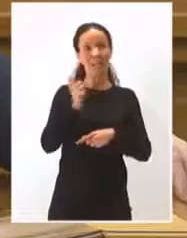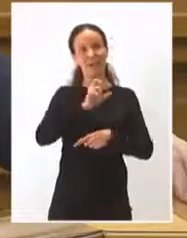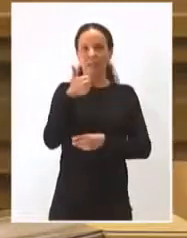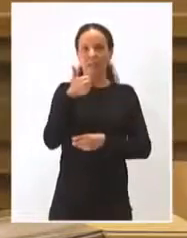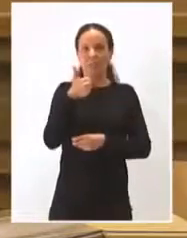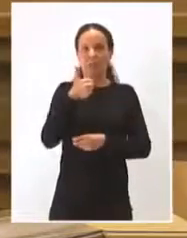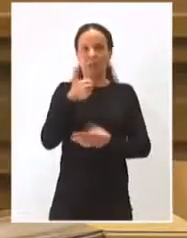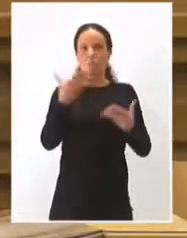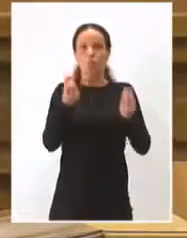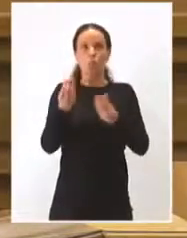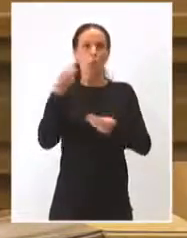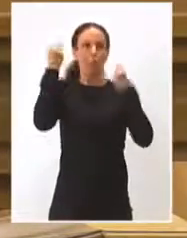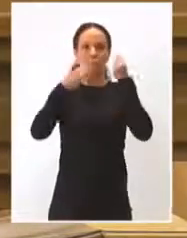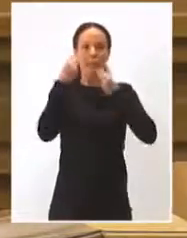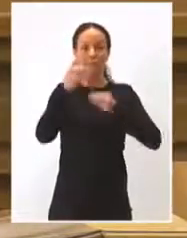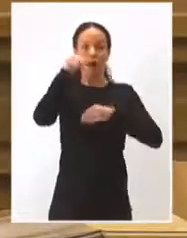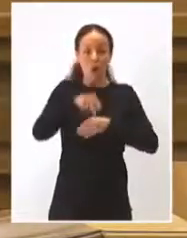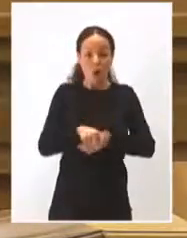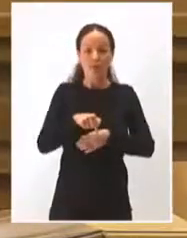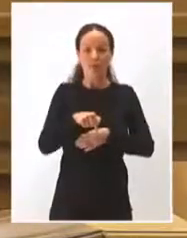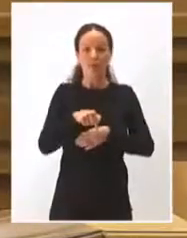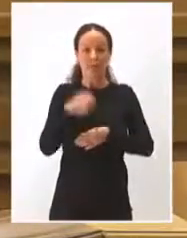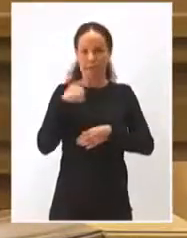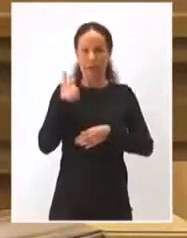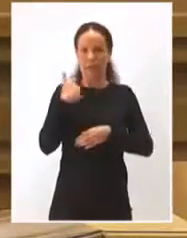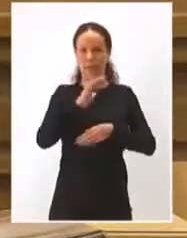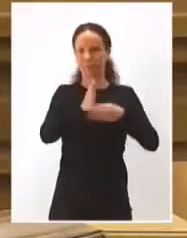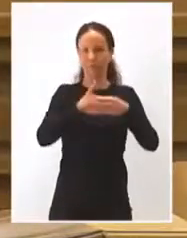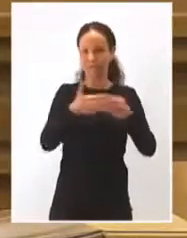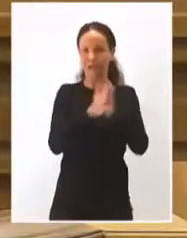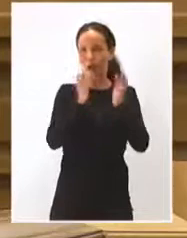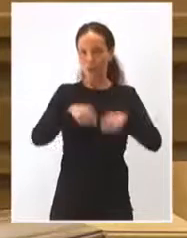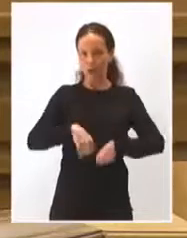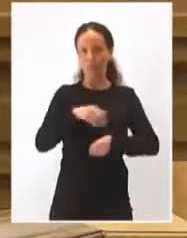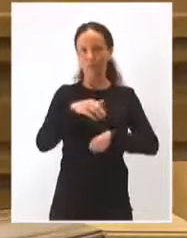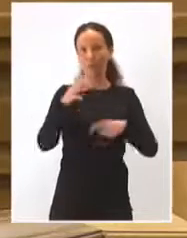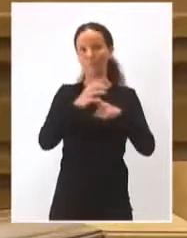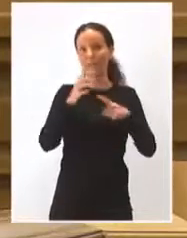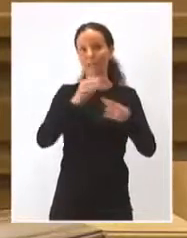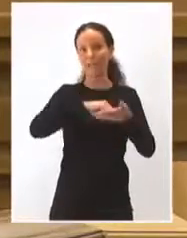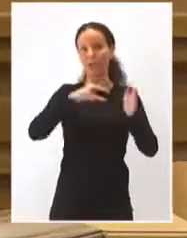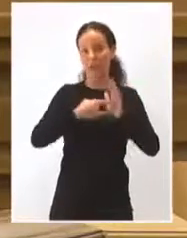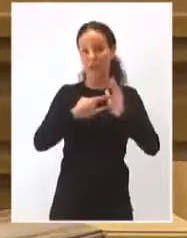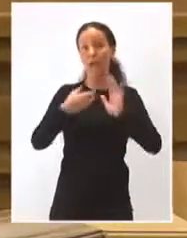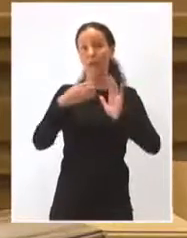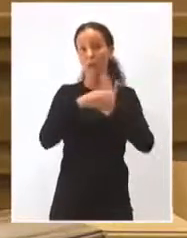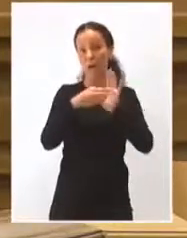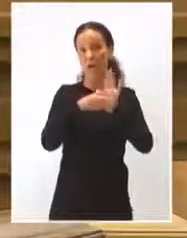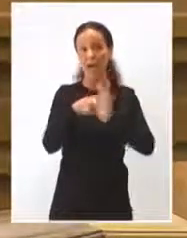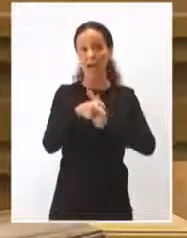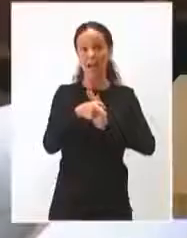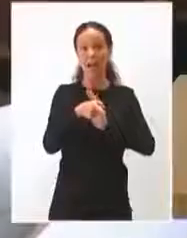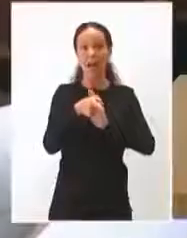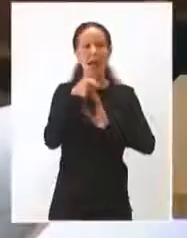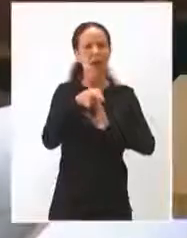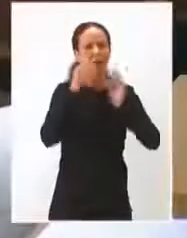de Puerto Llano. Vamos a plantear hoy, hoy de hecho lo hemos cerrado, el acuerdo para el Parque Tecnológico de los Palancares en Cuenca, que va a dar